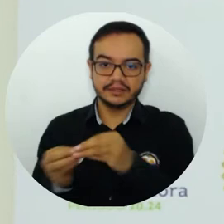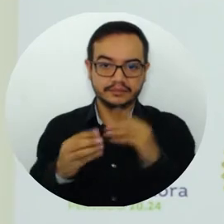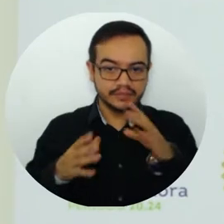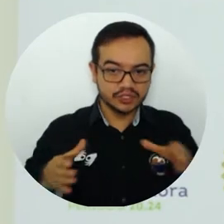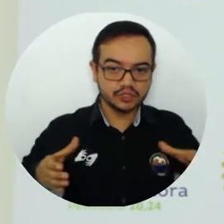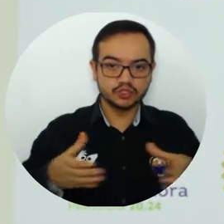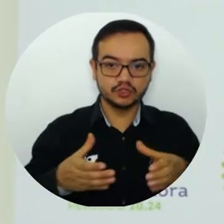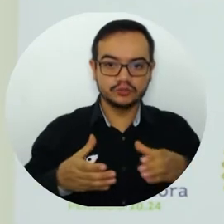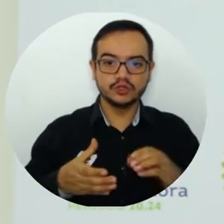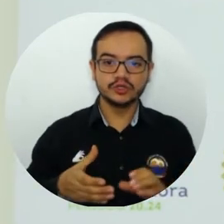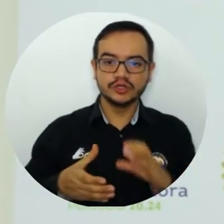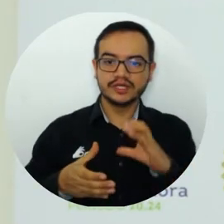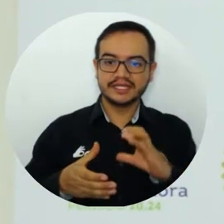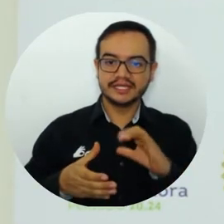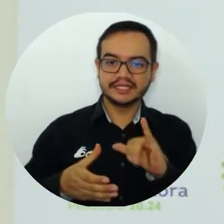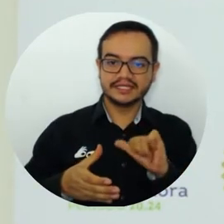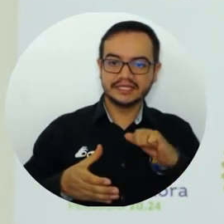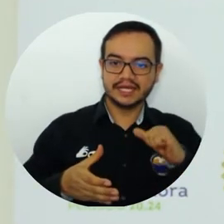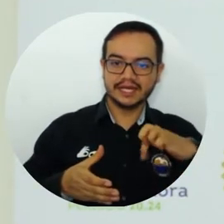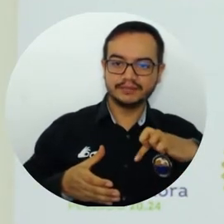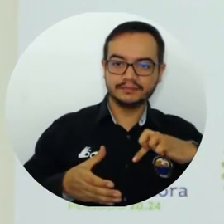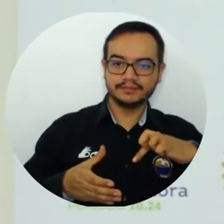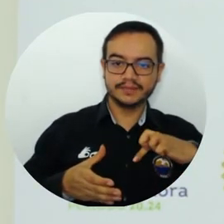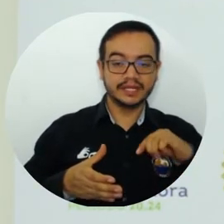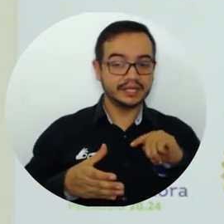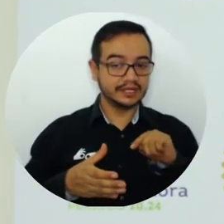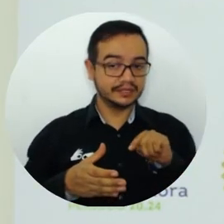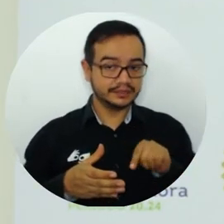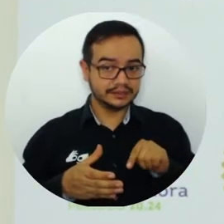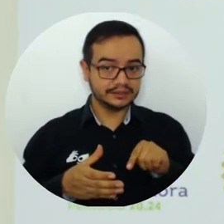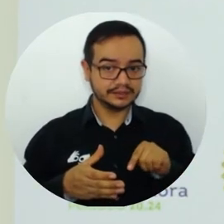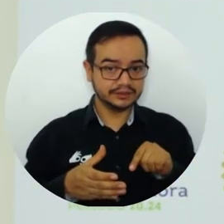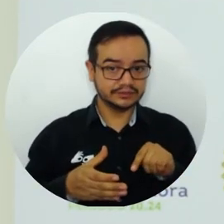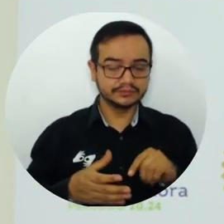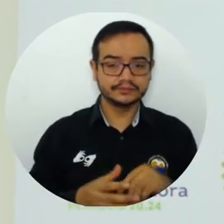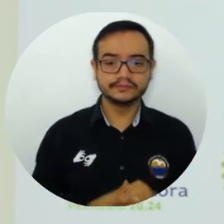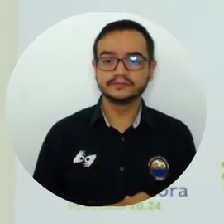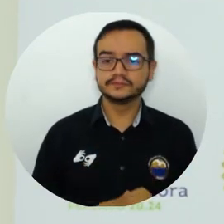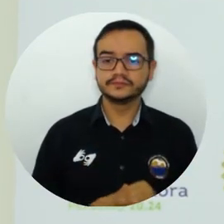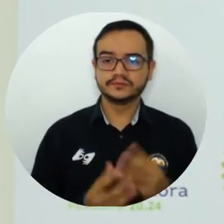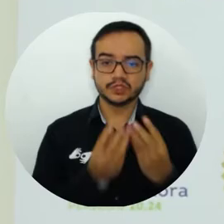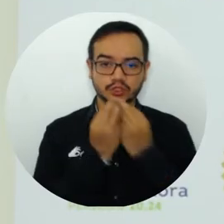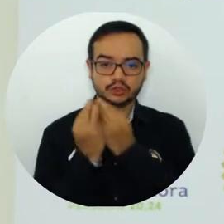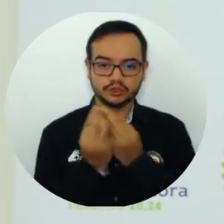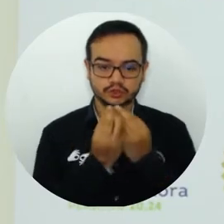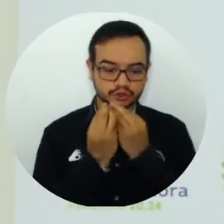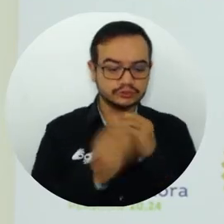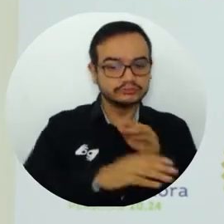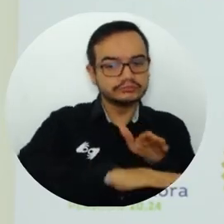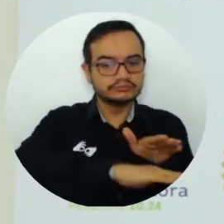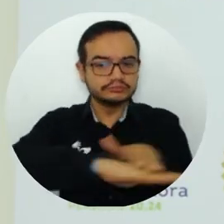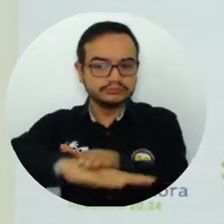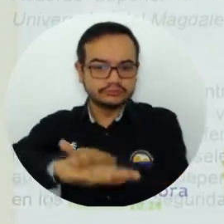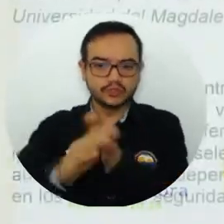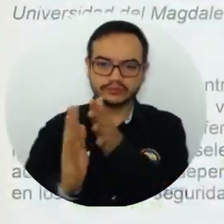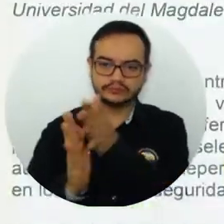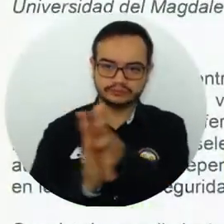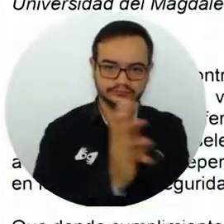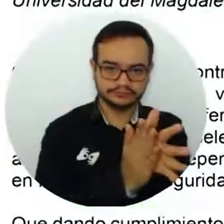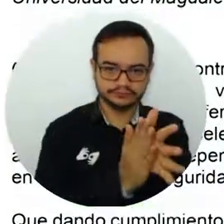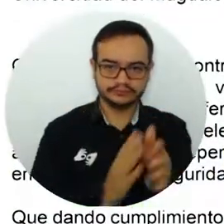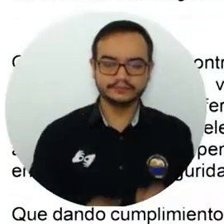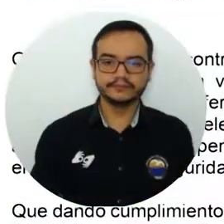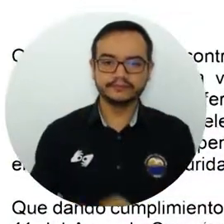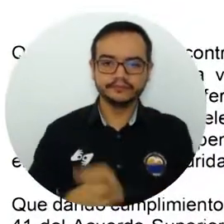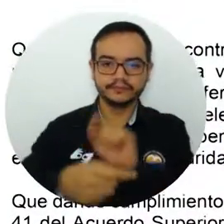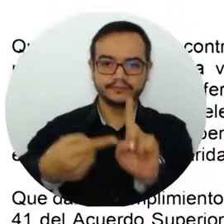de Asignación y Reconocimiento de Puntaje para el periodo 2021-2023, este comité se permite